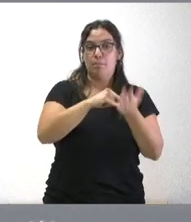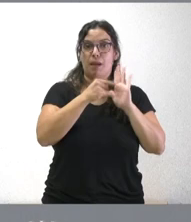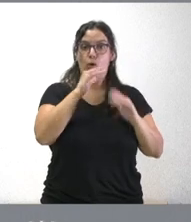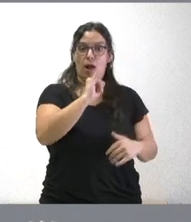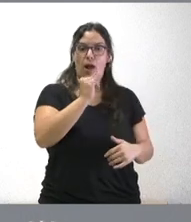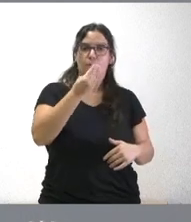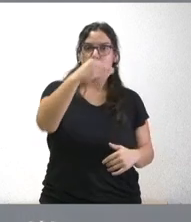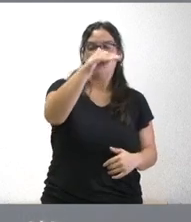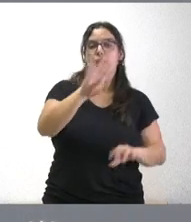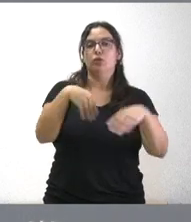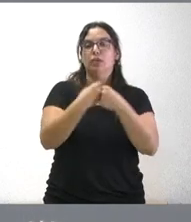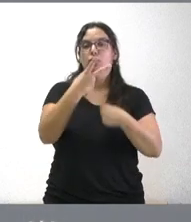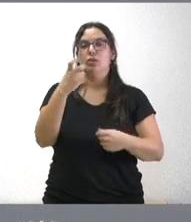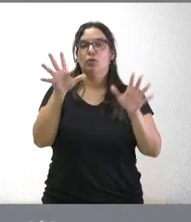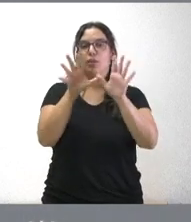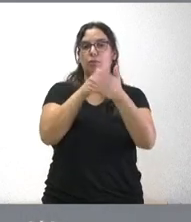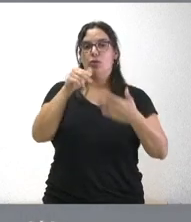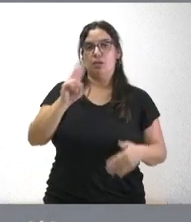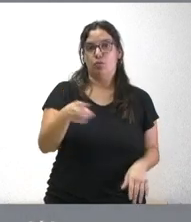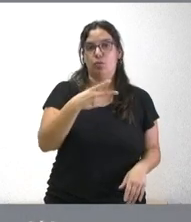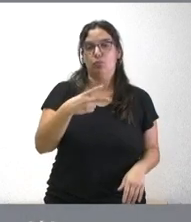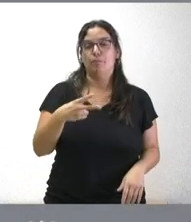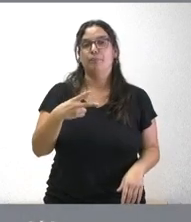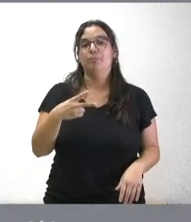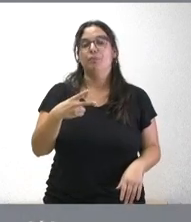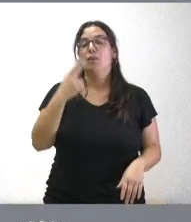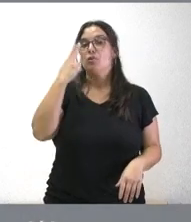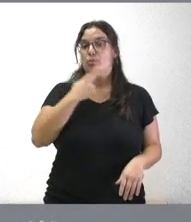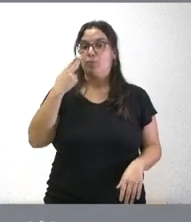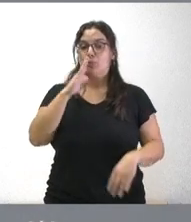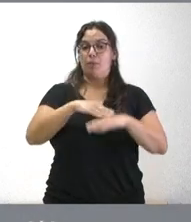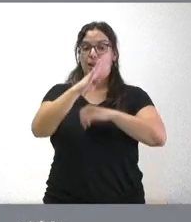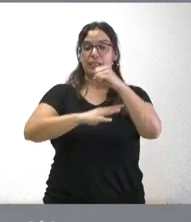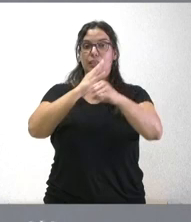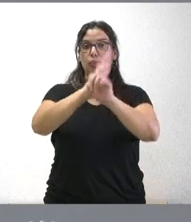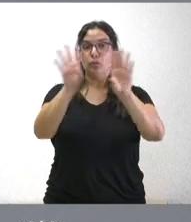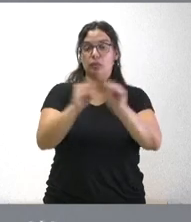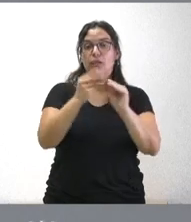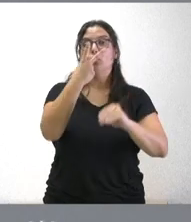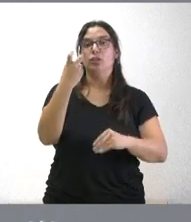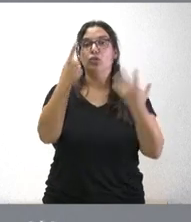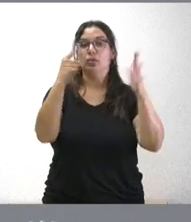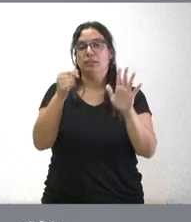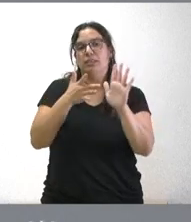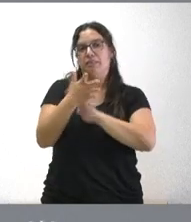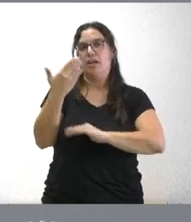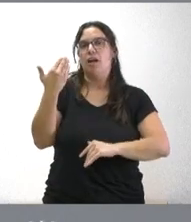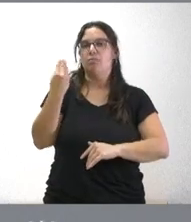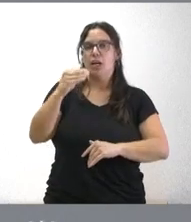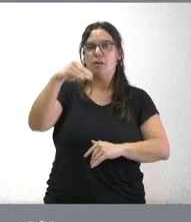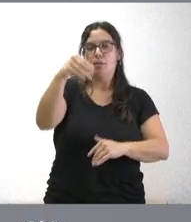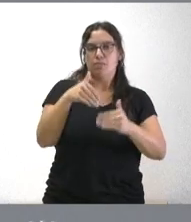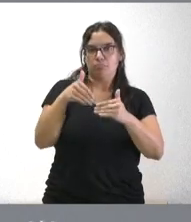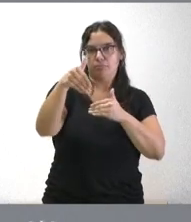se llega a los 210 millones de euros el compromiso para esta legislatura son 260 millones de euros con lo cual iremos completando